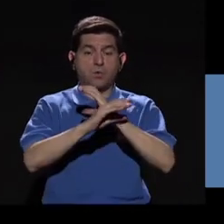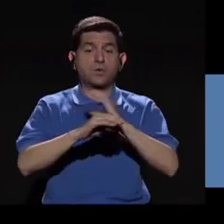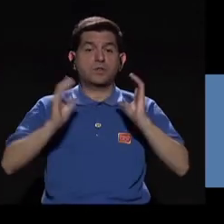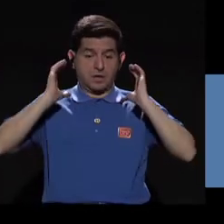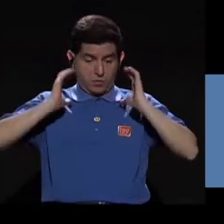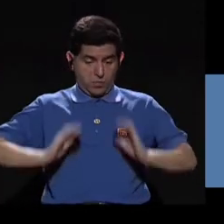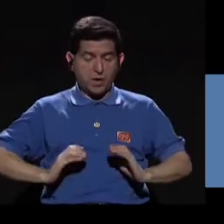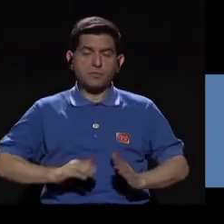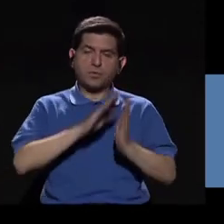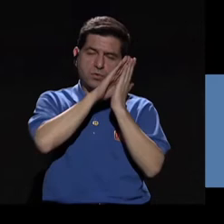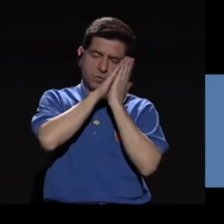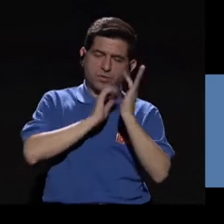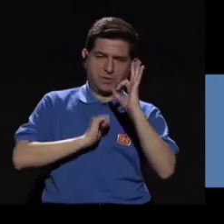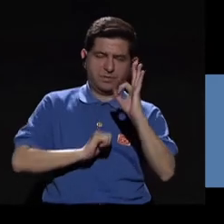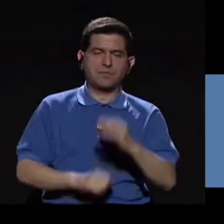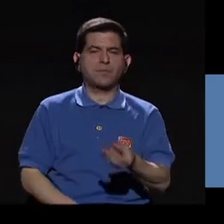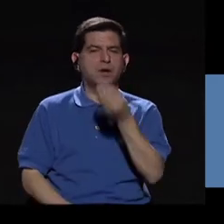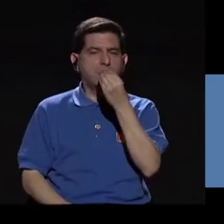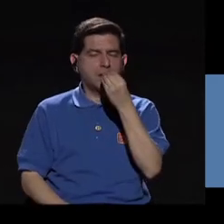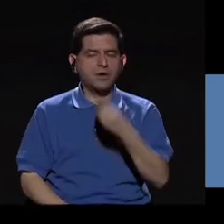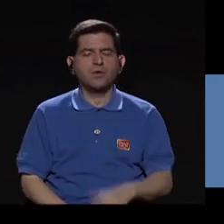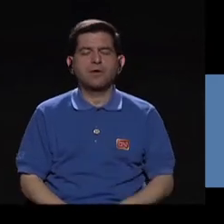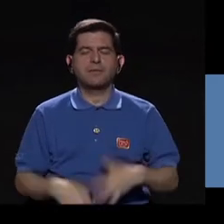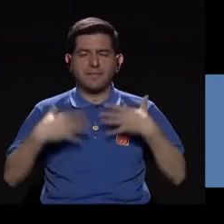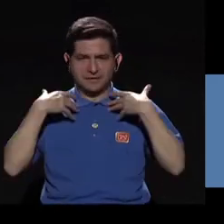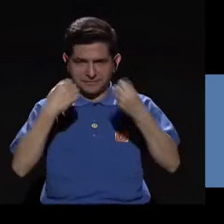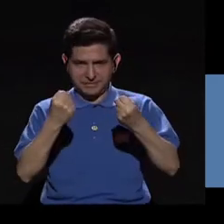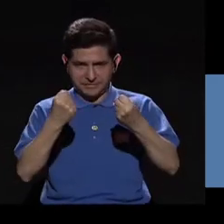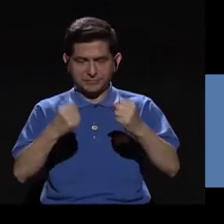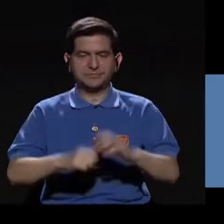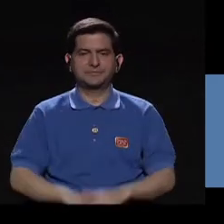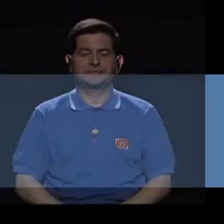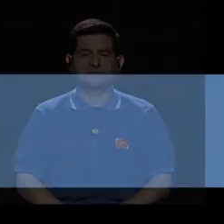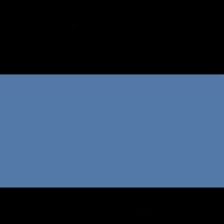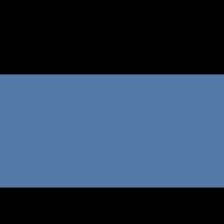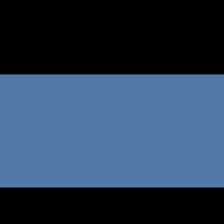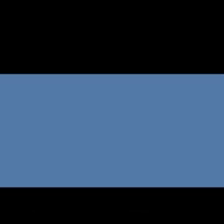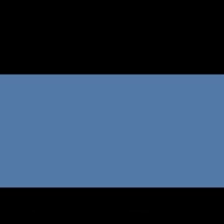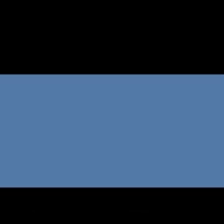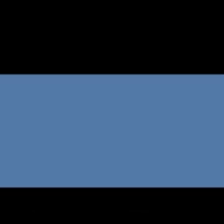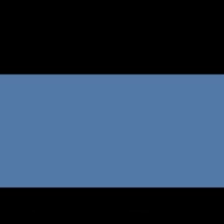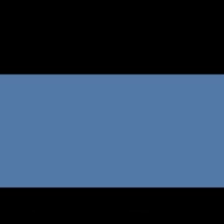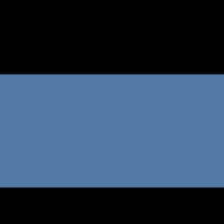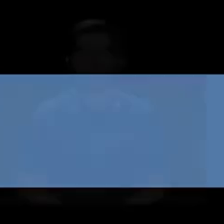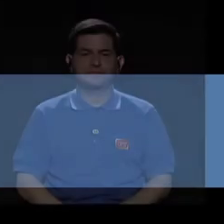Cuide la salud de su cuerpo, duerma bien y coma saludablemente.